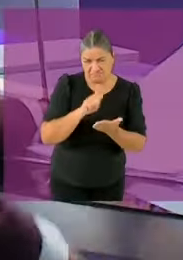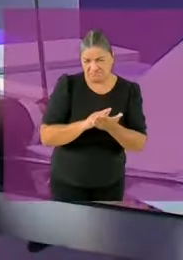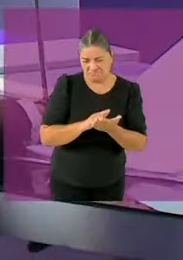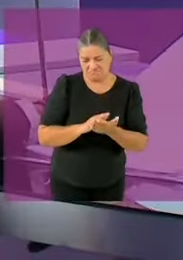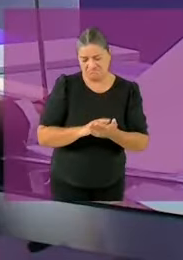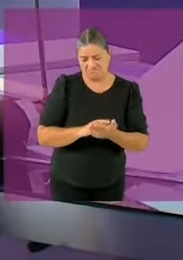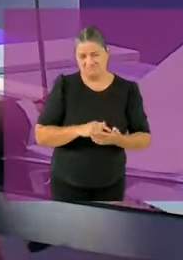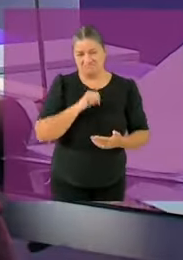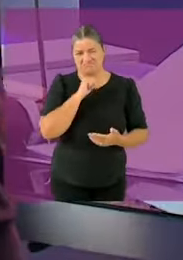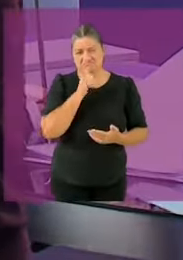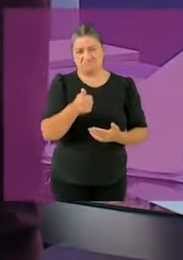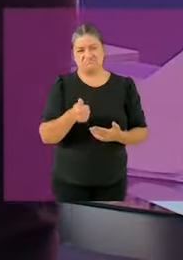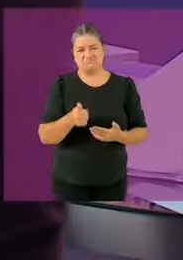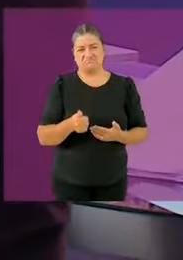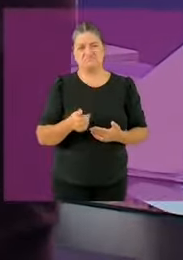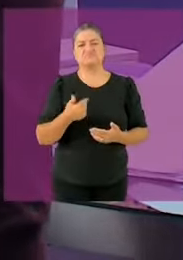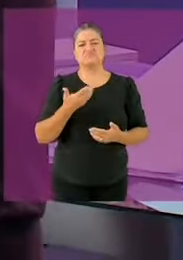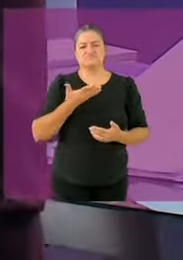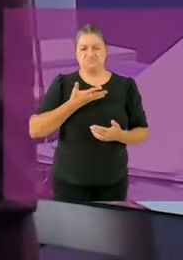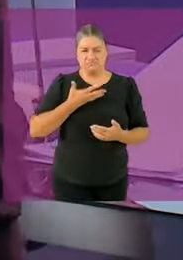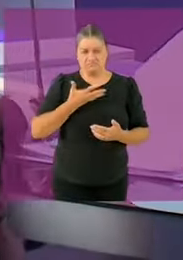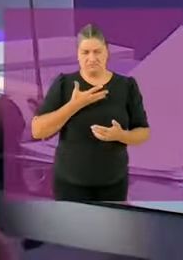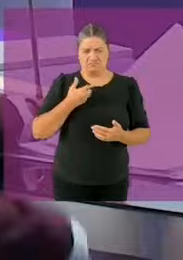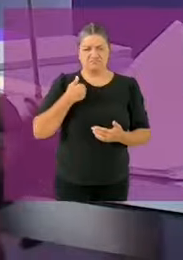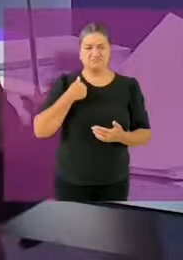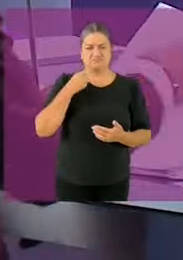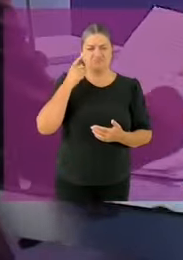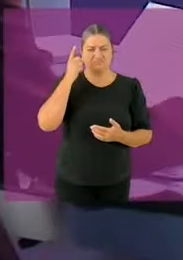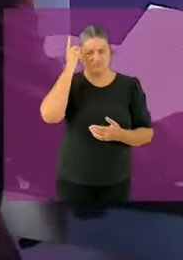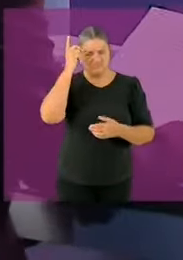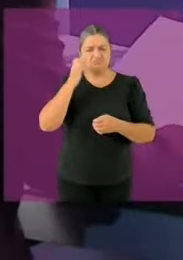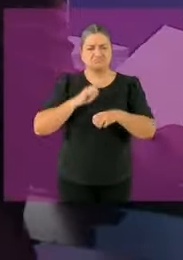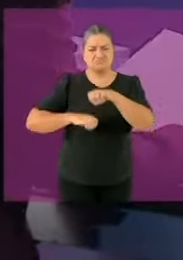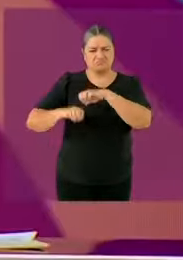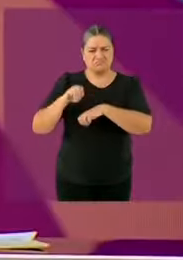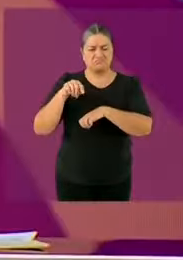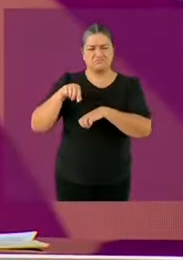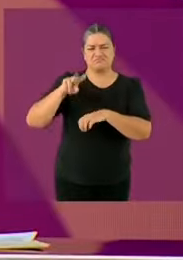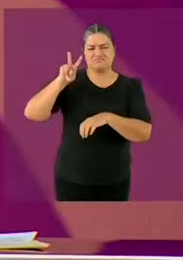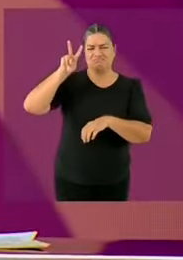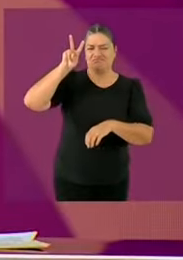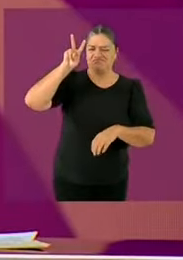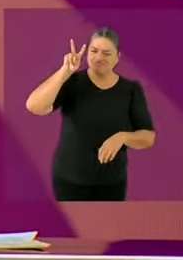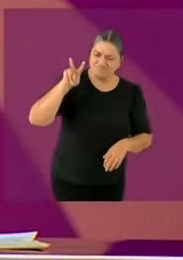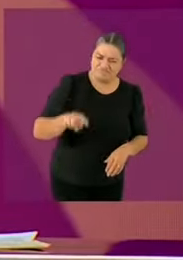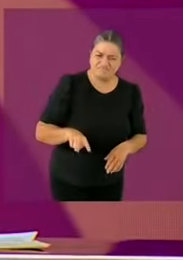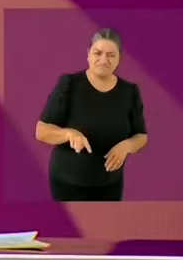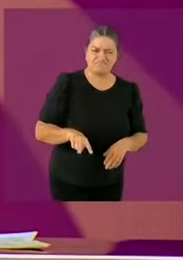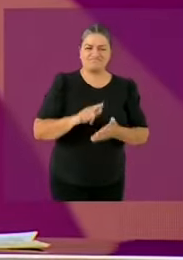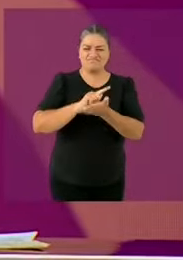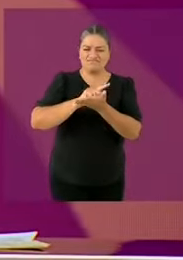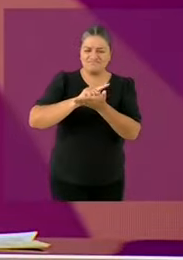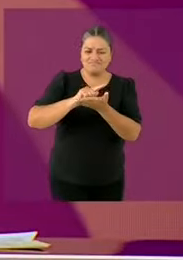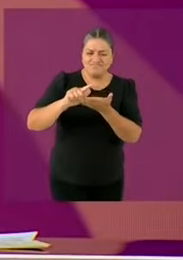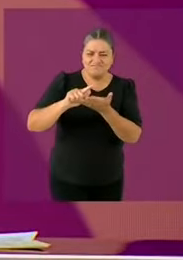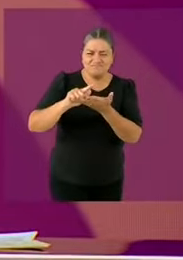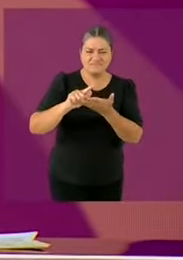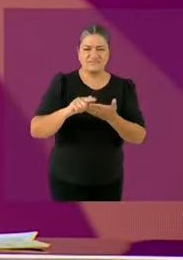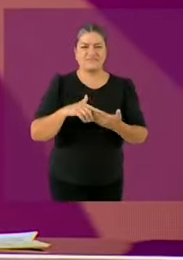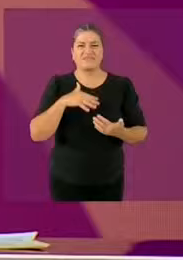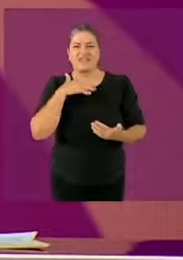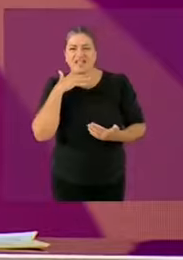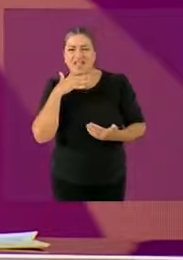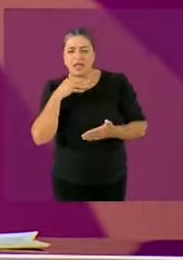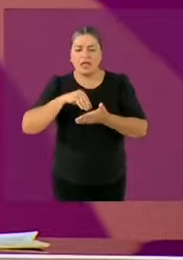de las cosas es que yo tengo las manos limpias, soy una mujer honesta y trabajadora, no tengo nada de qué avergonzarme. Y yo te